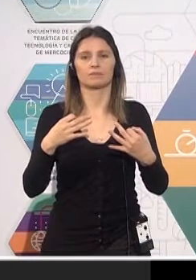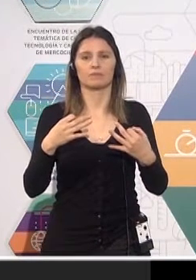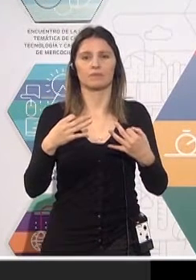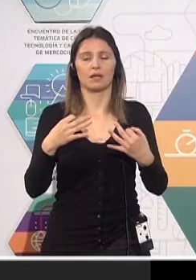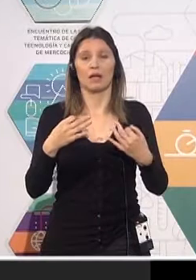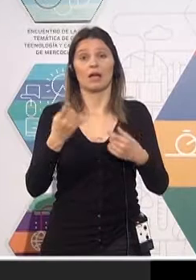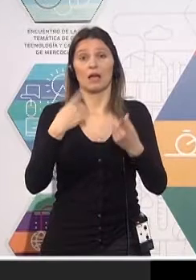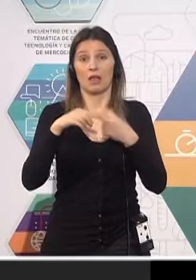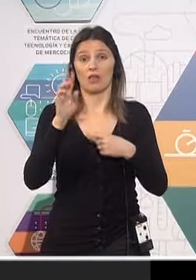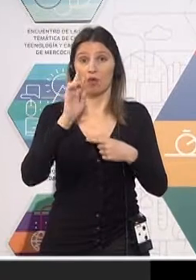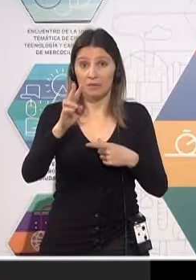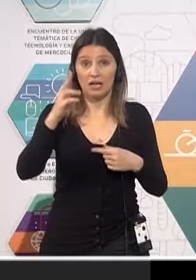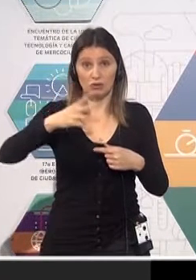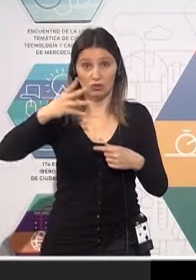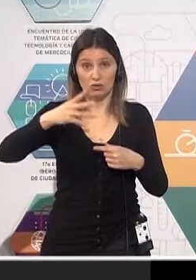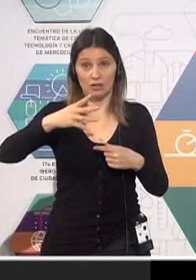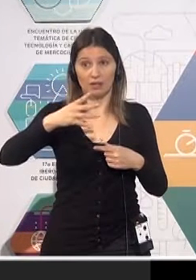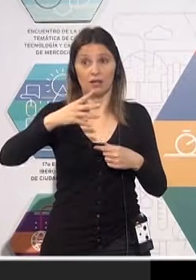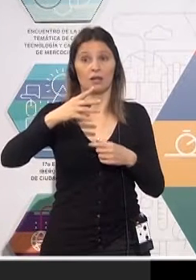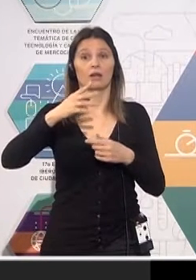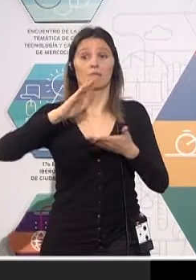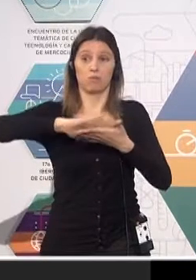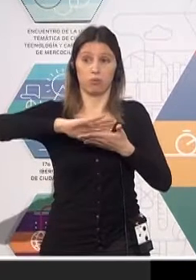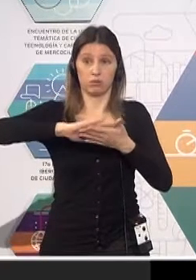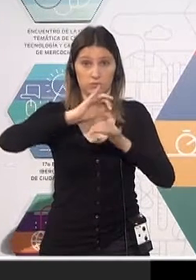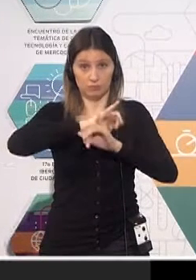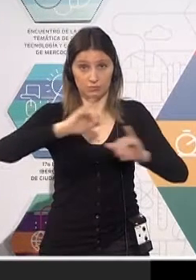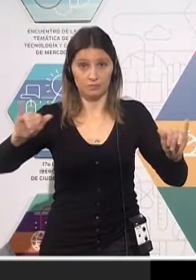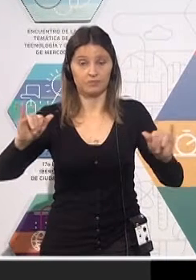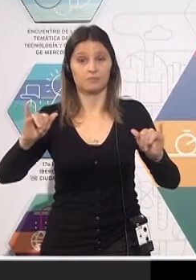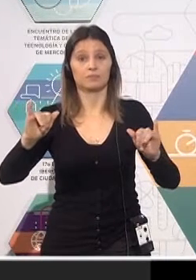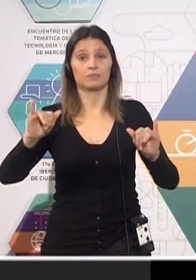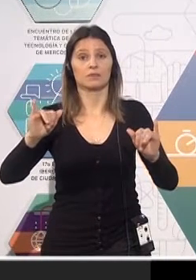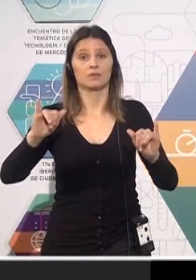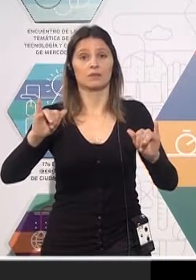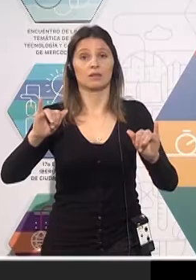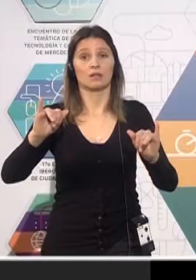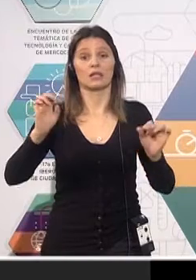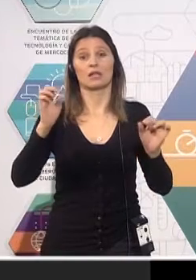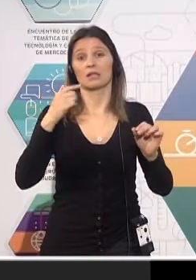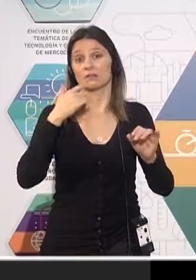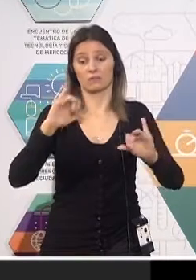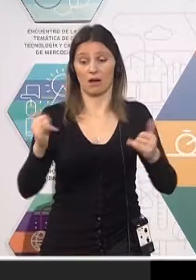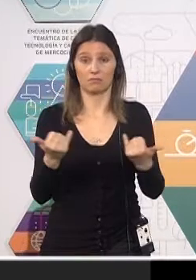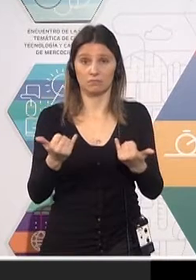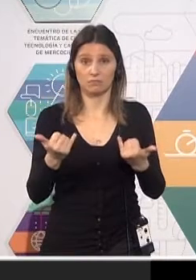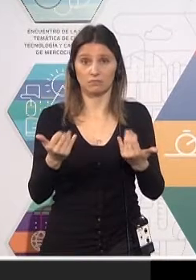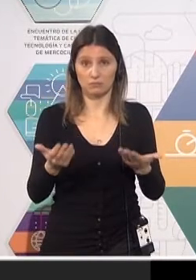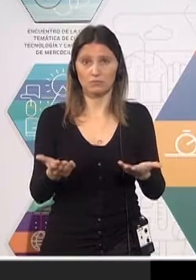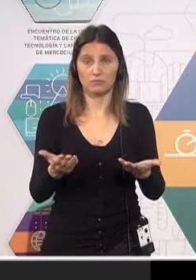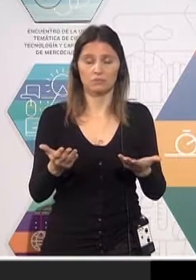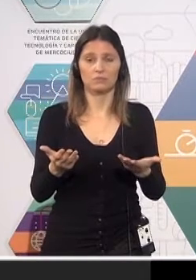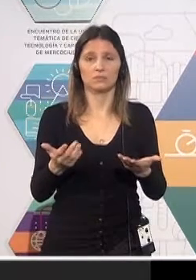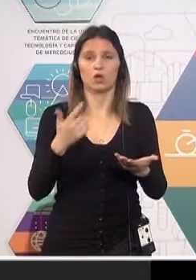En el 2014 publicamos esto y básicamente es la aplicación Cómo Ir de